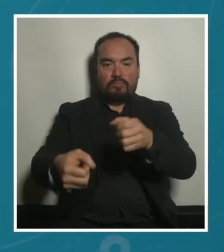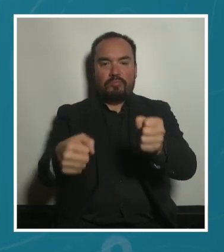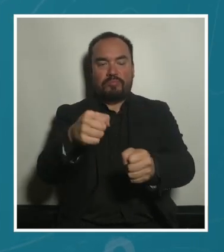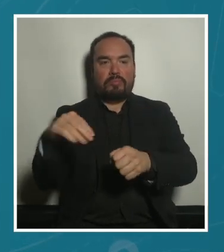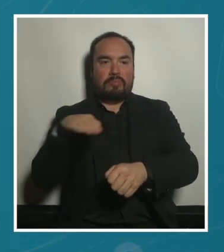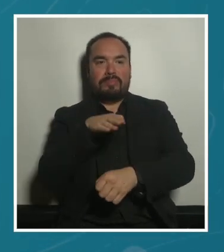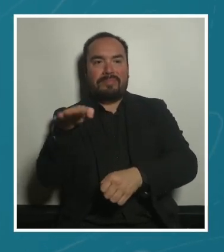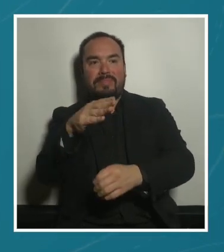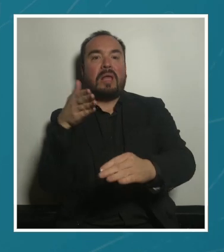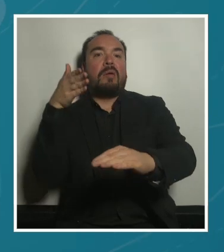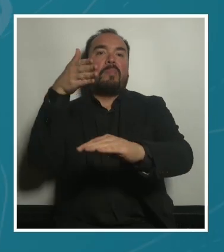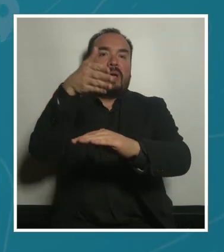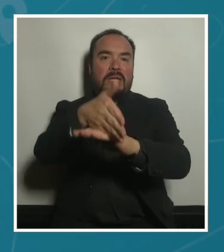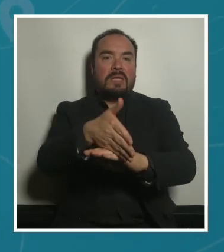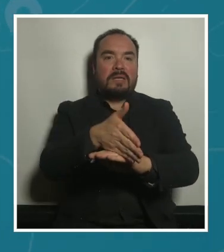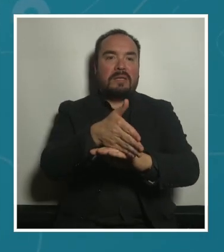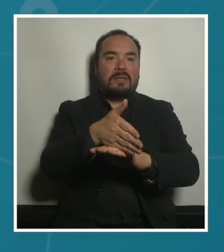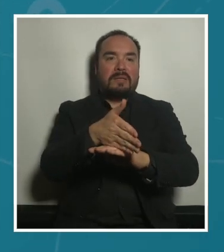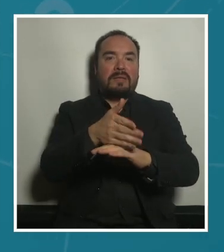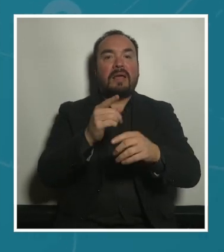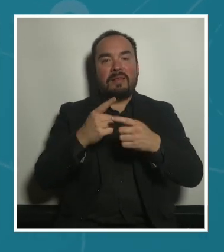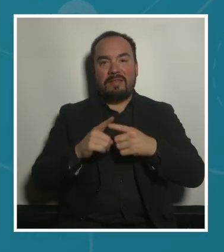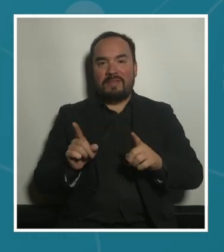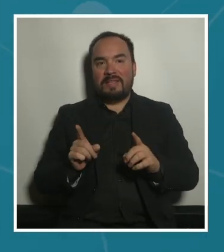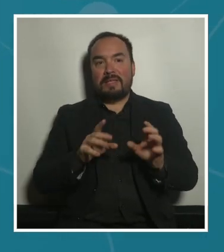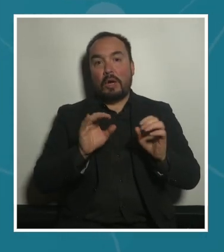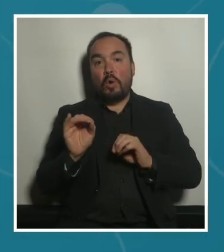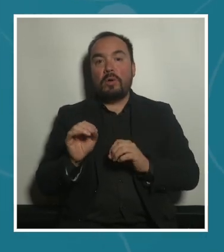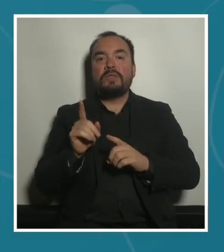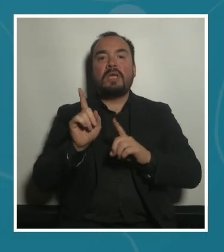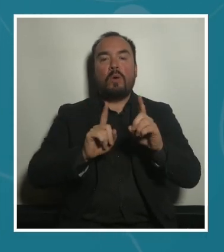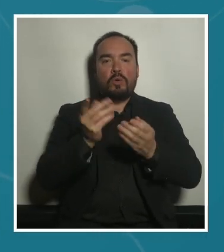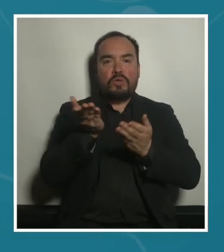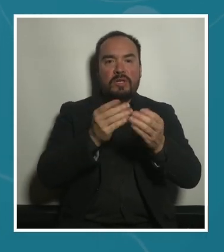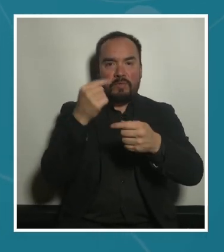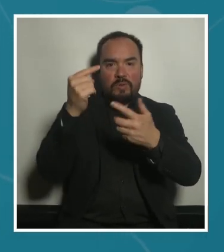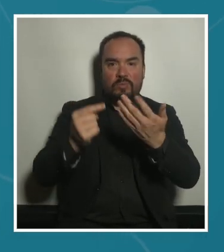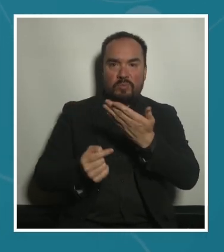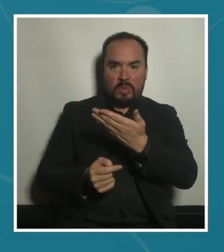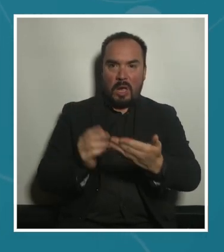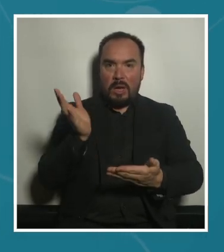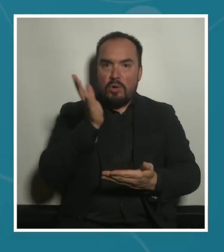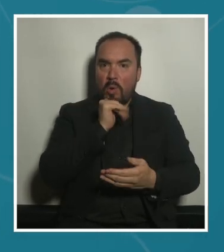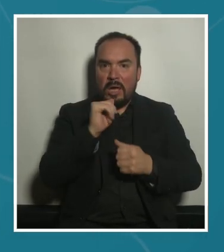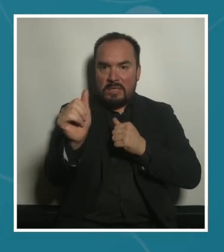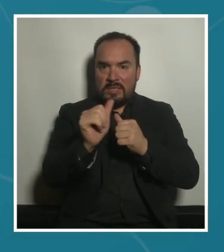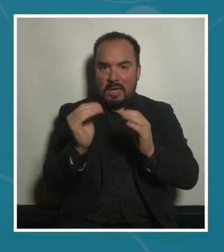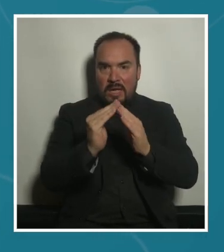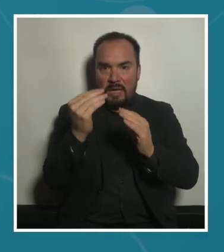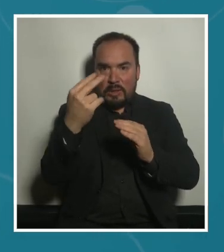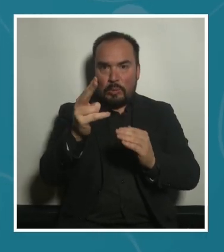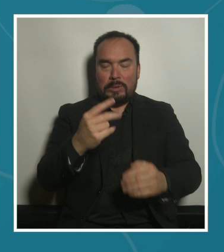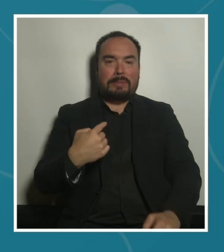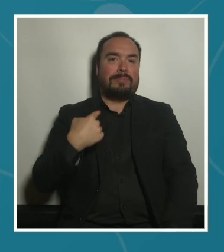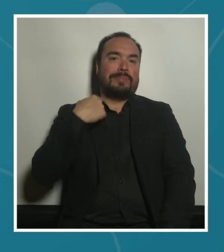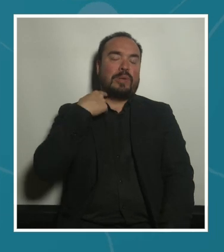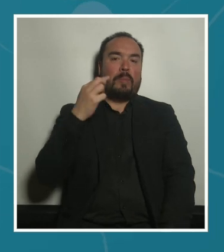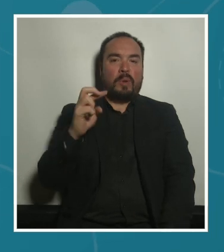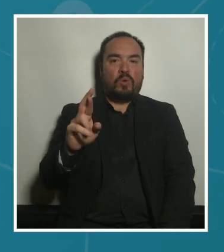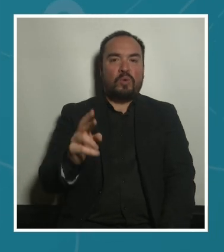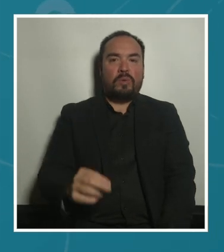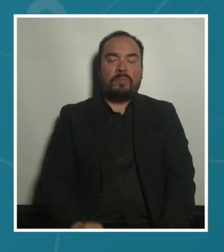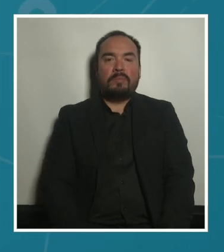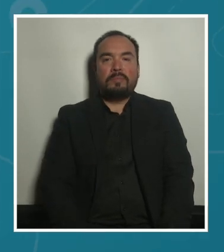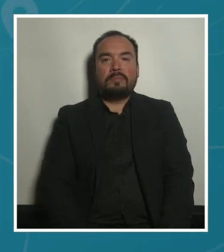si directamente no tienes algunos de estos servicios en tu territorio ¿no? al final por lo tanto